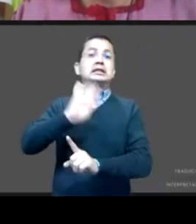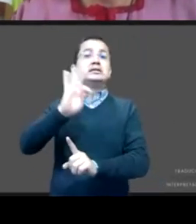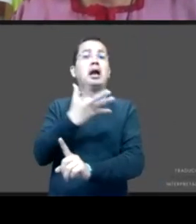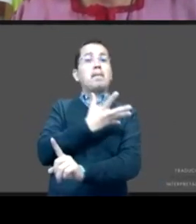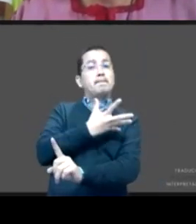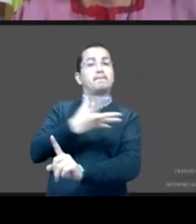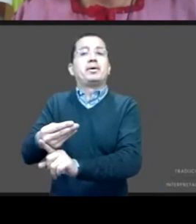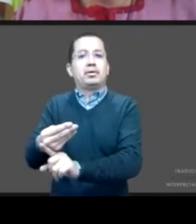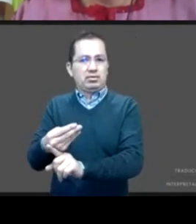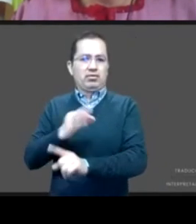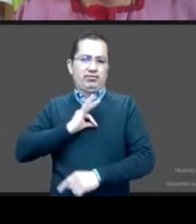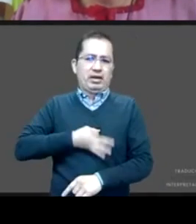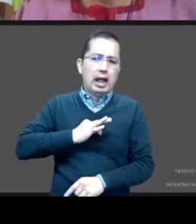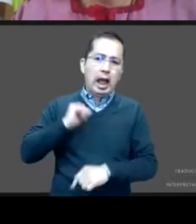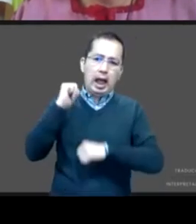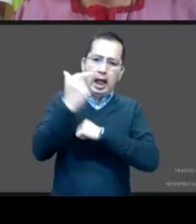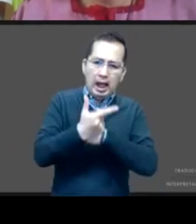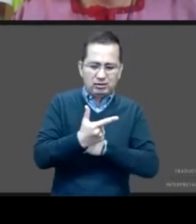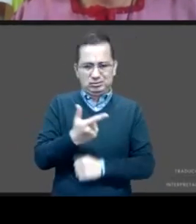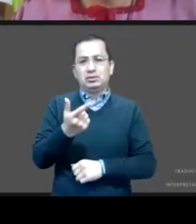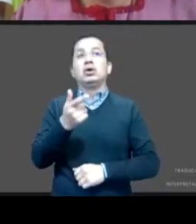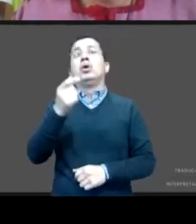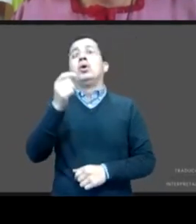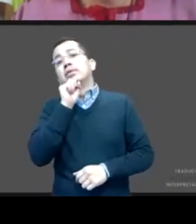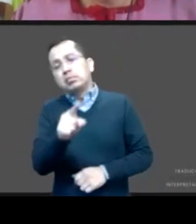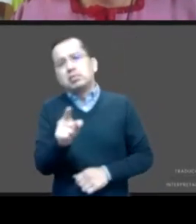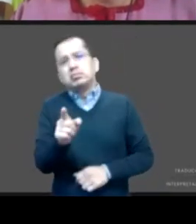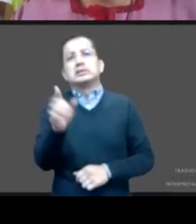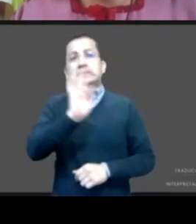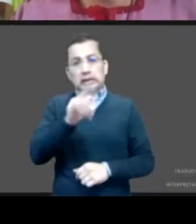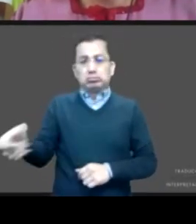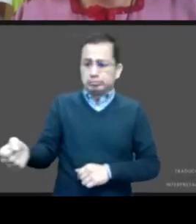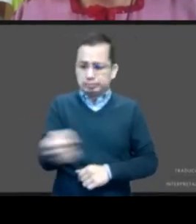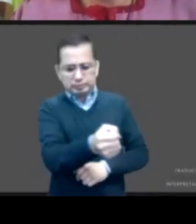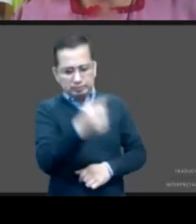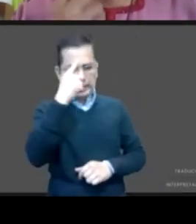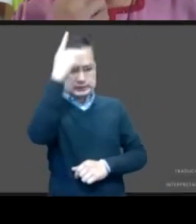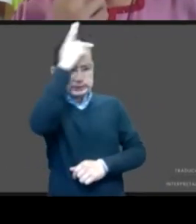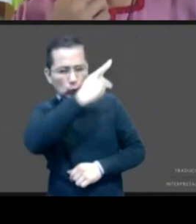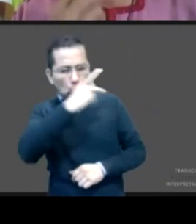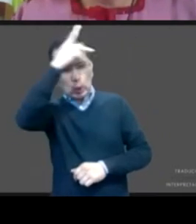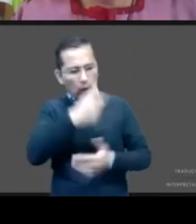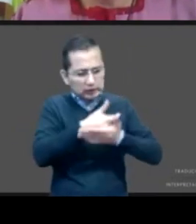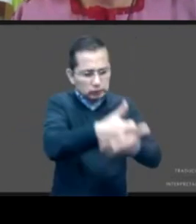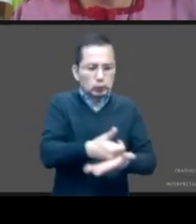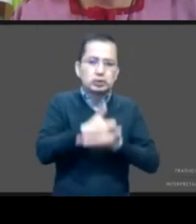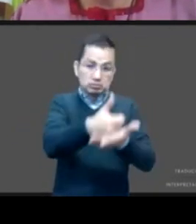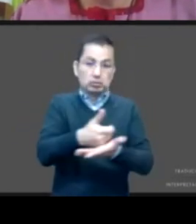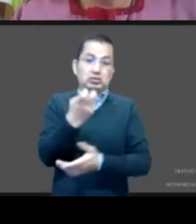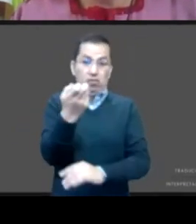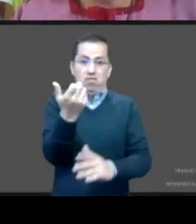la posibilidad de ofrecer atención psicológica desde los servicios de salud, que es